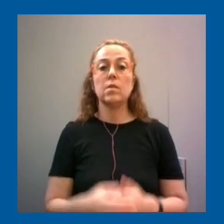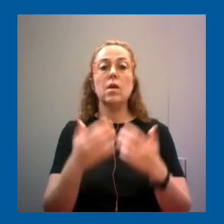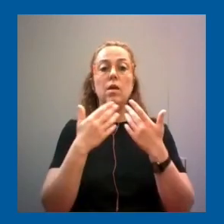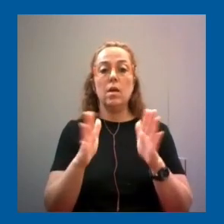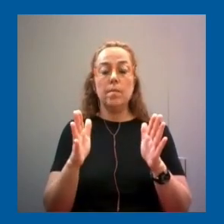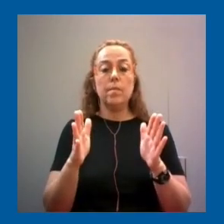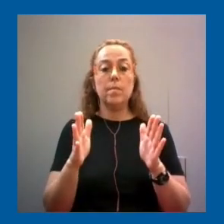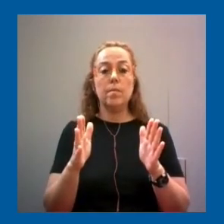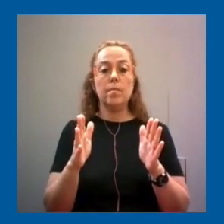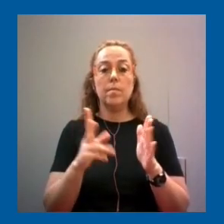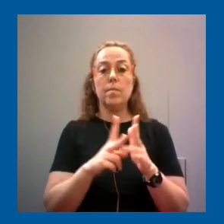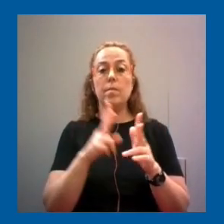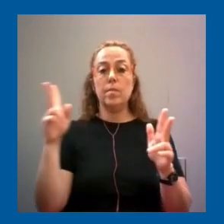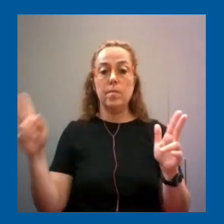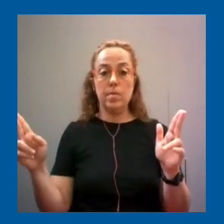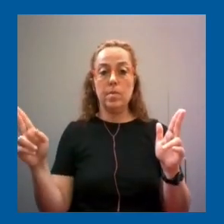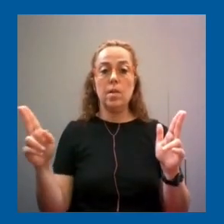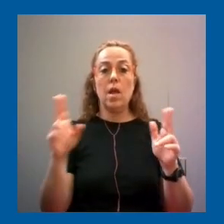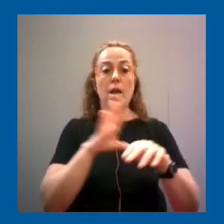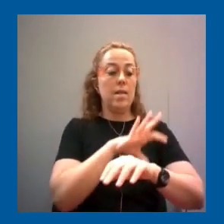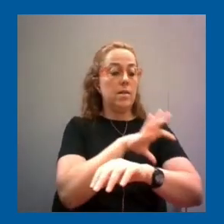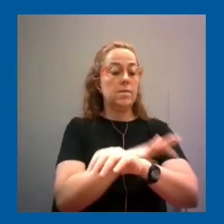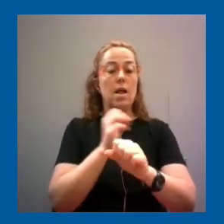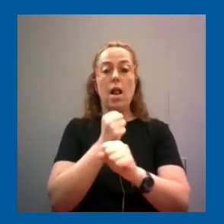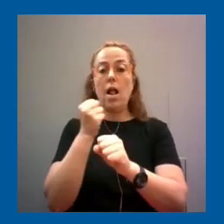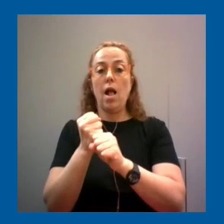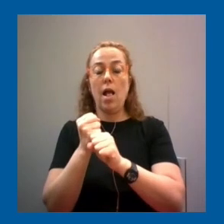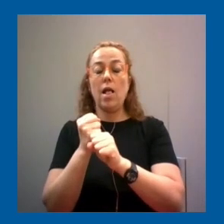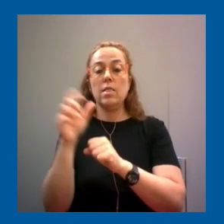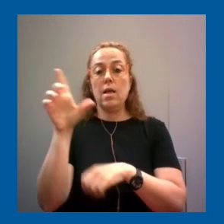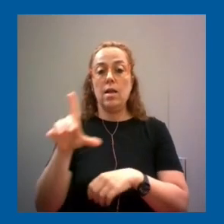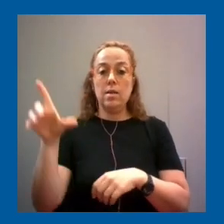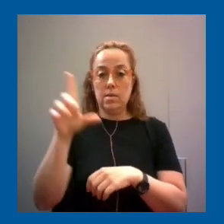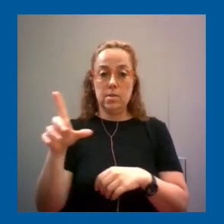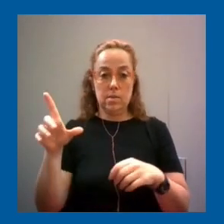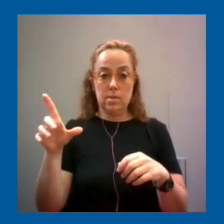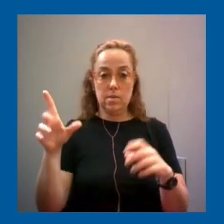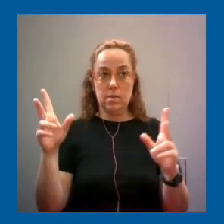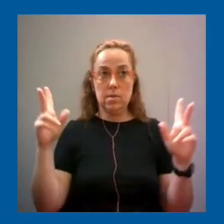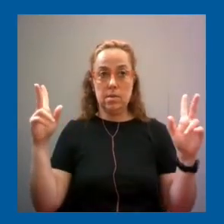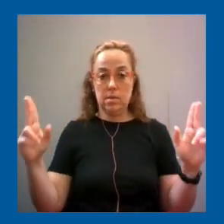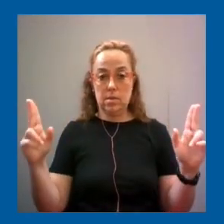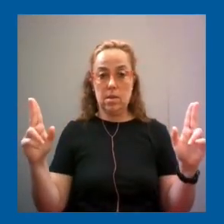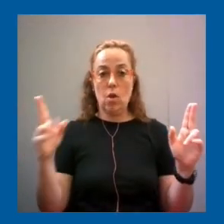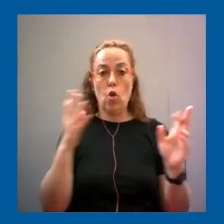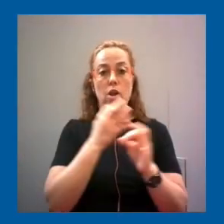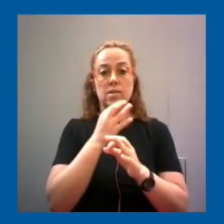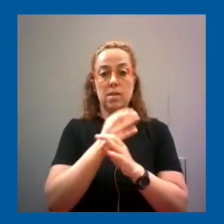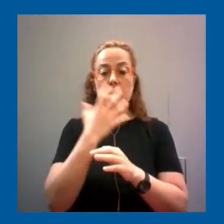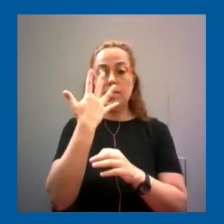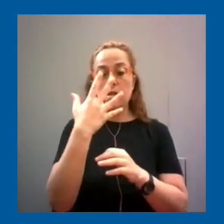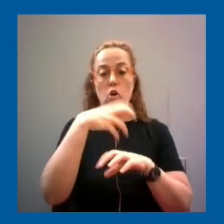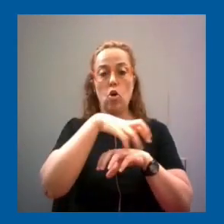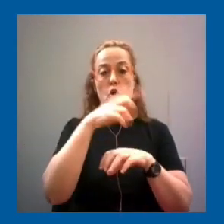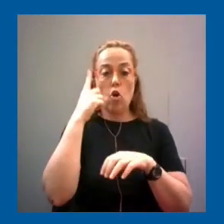bachillerato, plantea la enseñanza de la ciencia de la computación en estos cinco conceptos que son más o menos